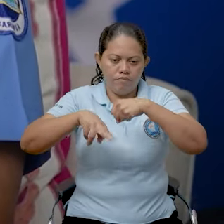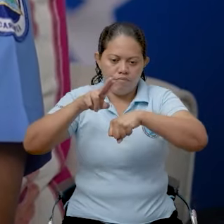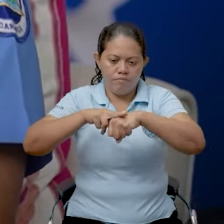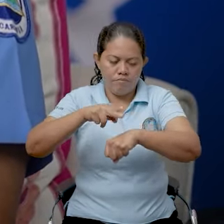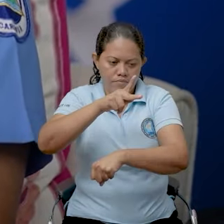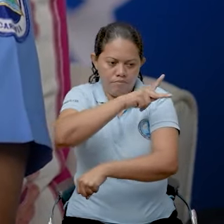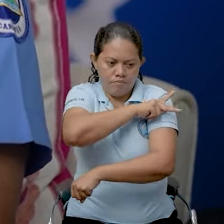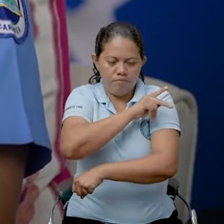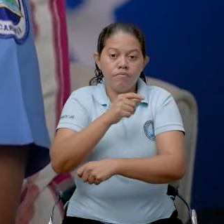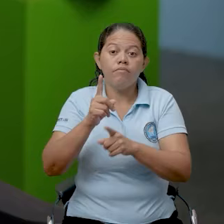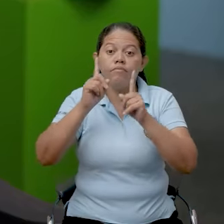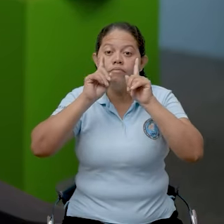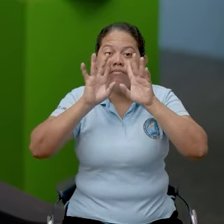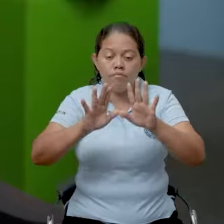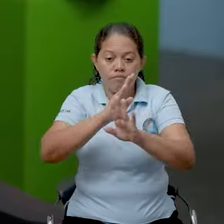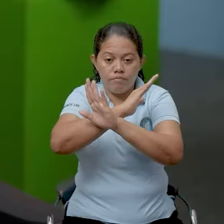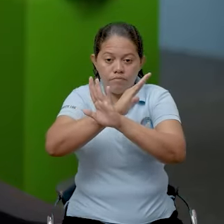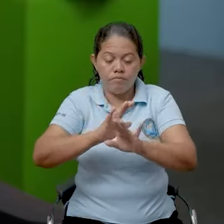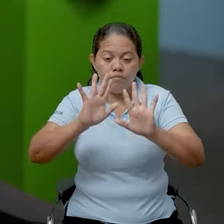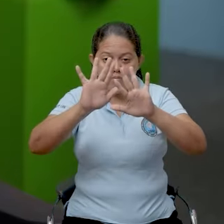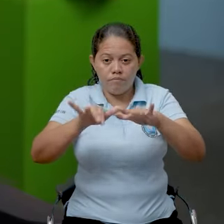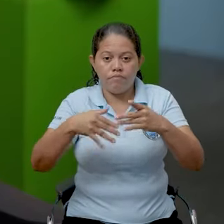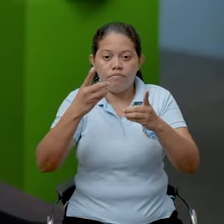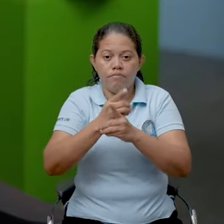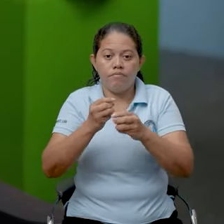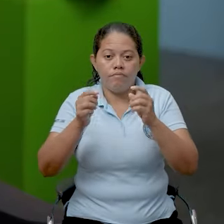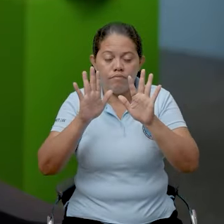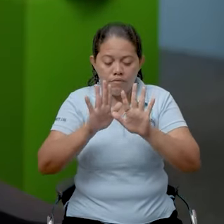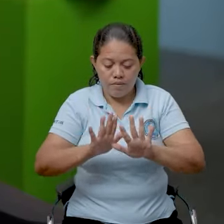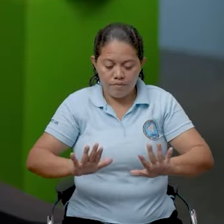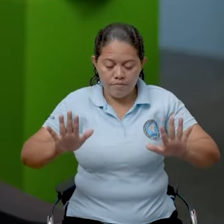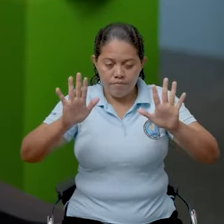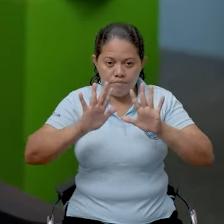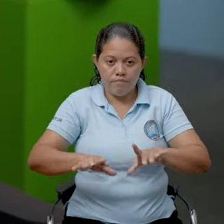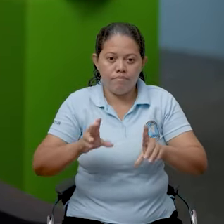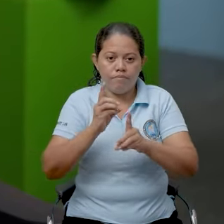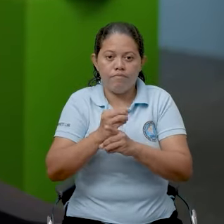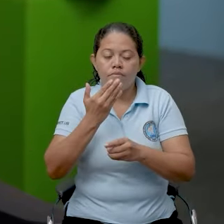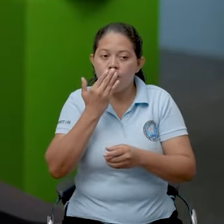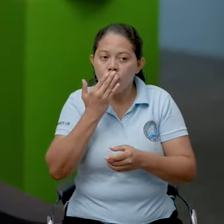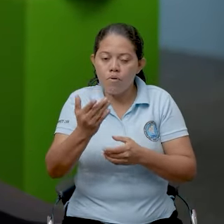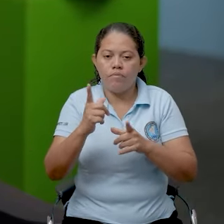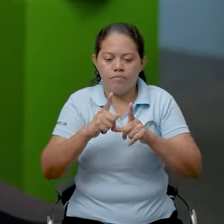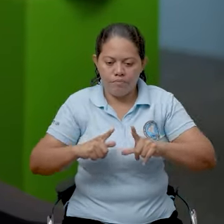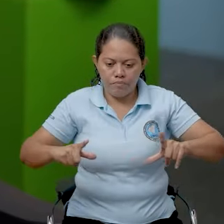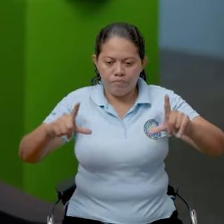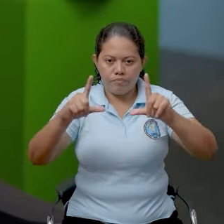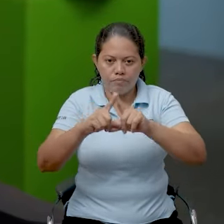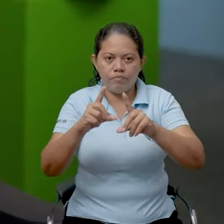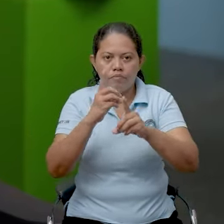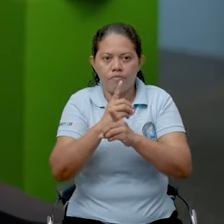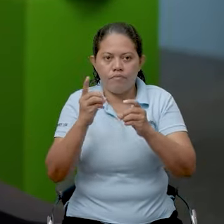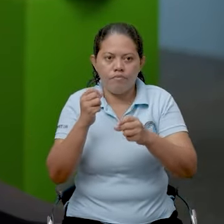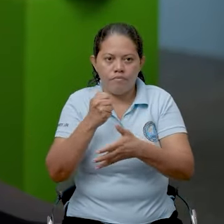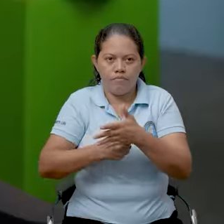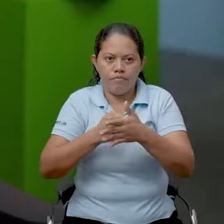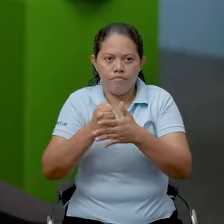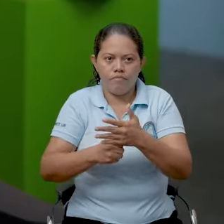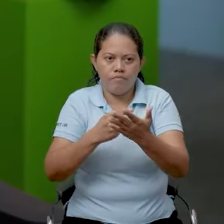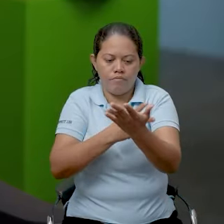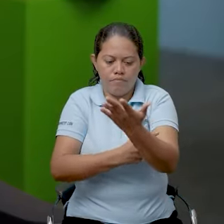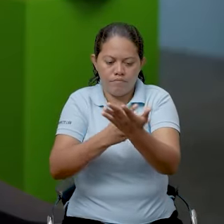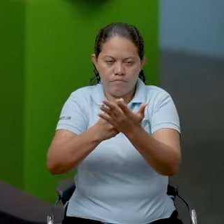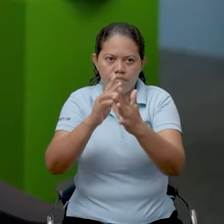Nacional de cara a garantizar la paz, la seguridad y la tranquilidad, la buena andanza de la ejecución de este